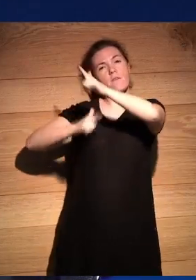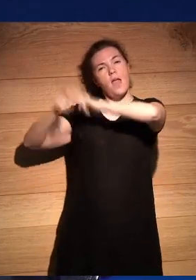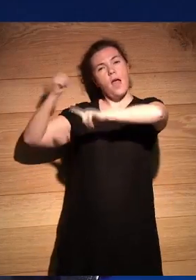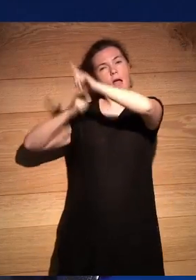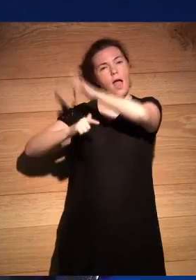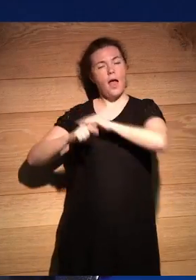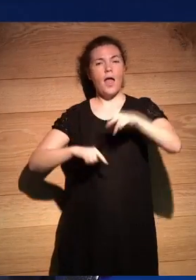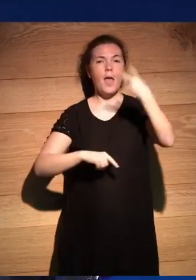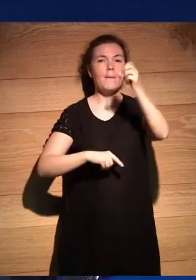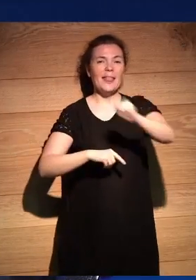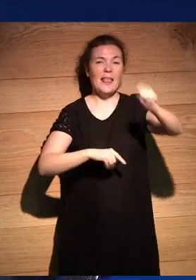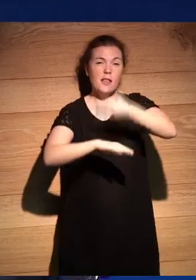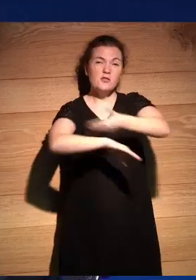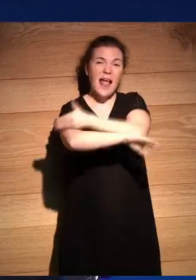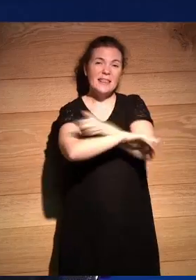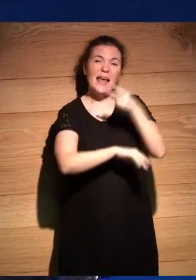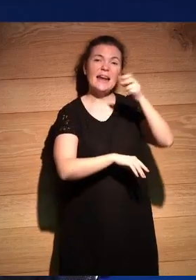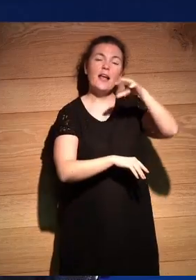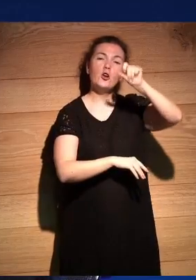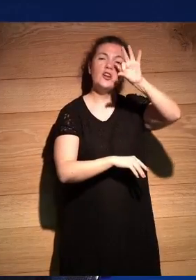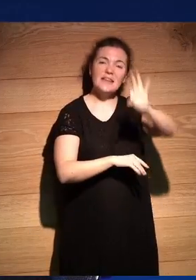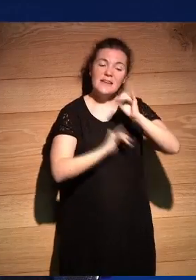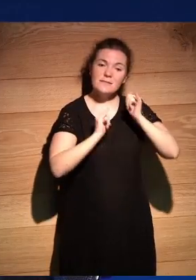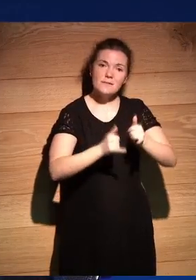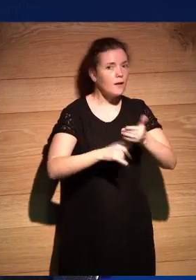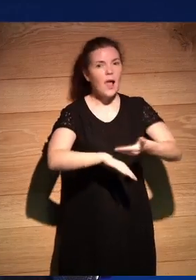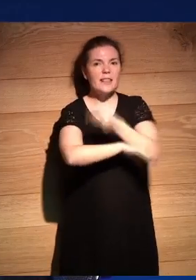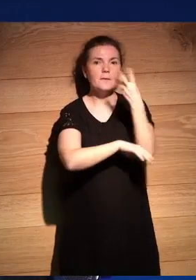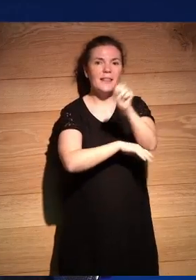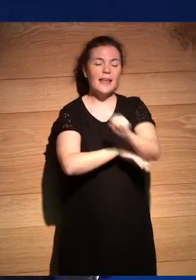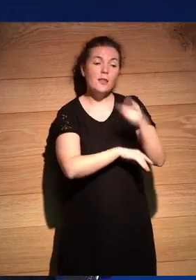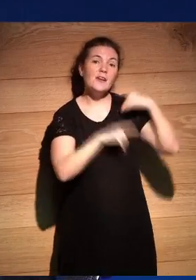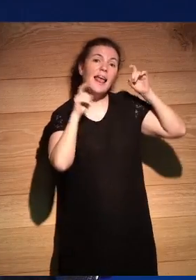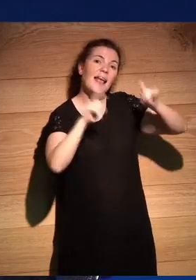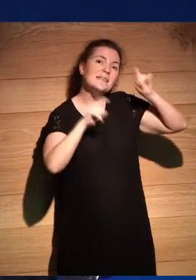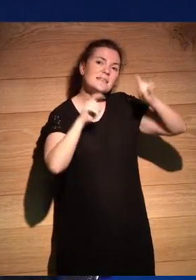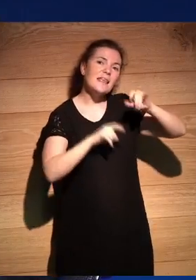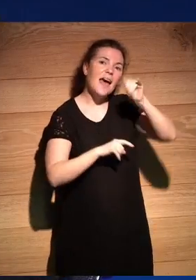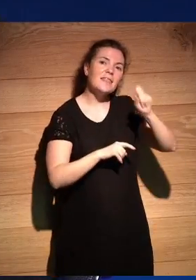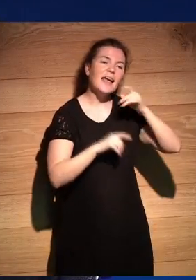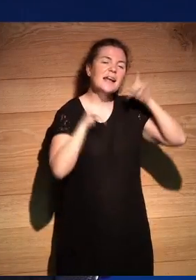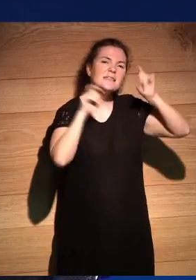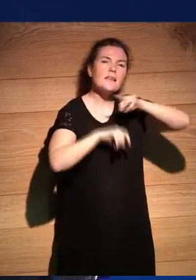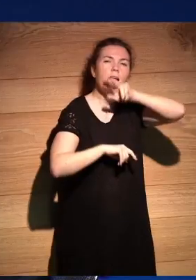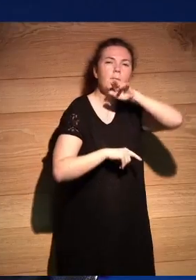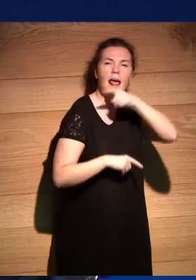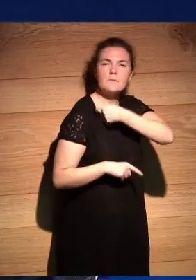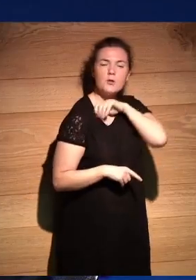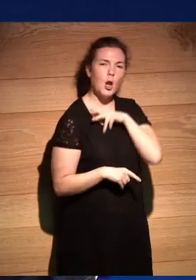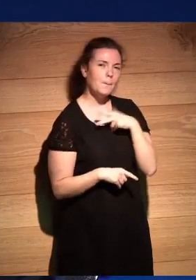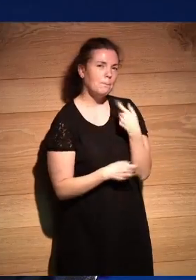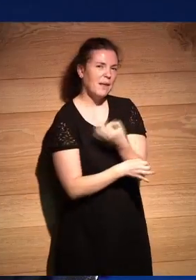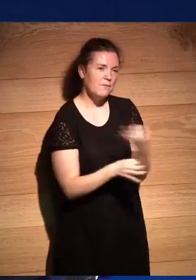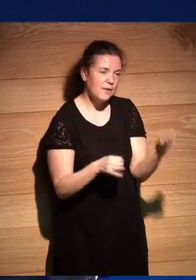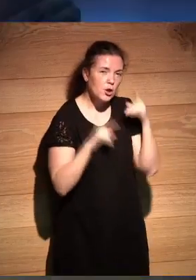años de que llegara Hernán Cortés les enseñaba a los aztecas este hablar perfecto español les enseñaba toda la cultura